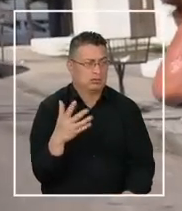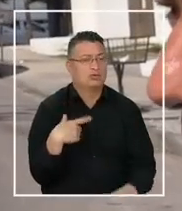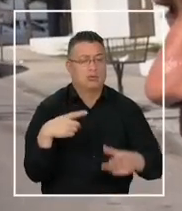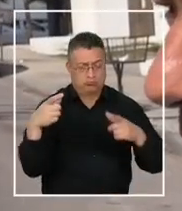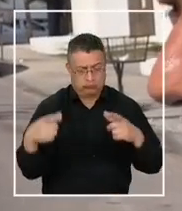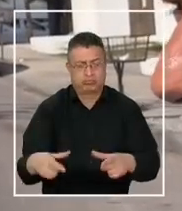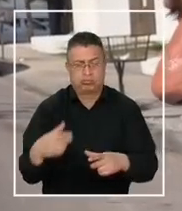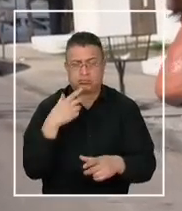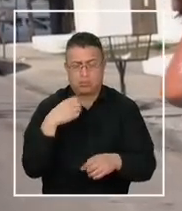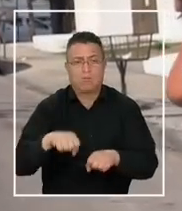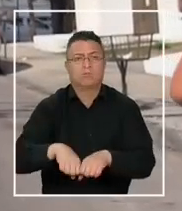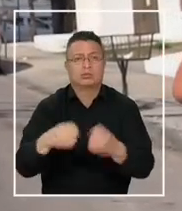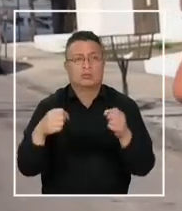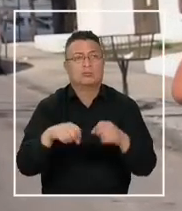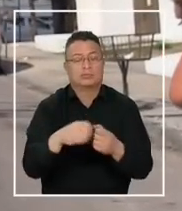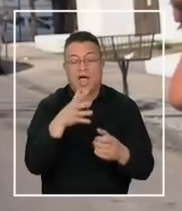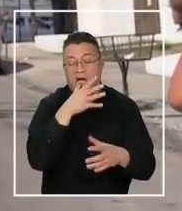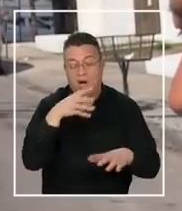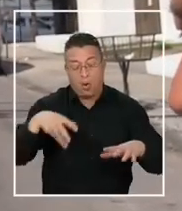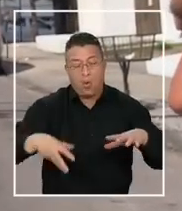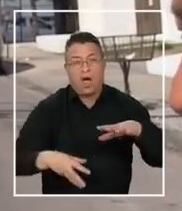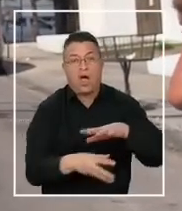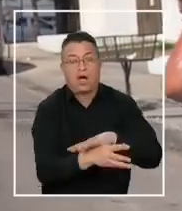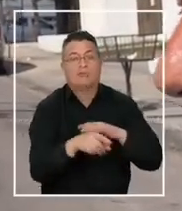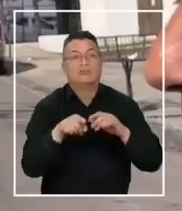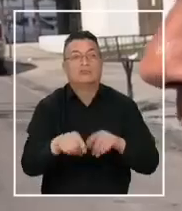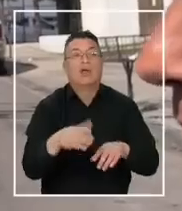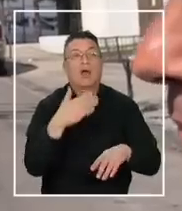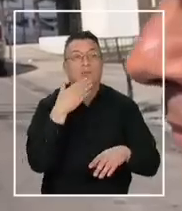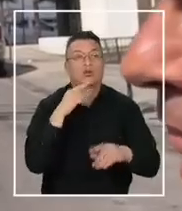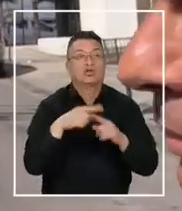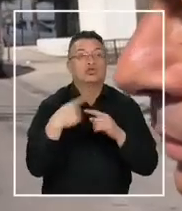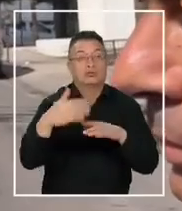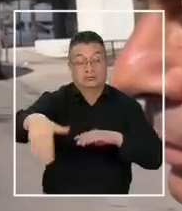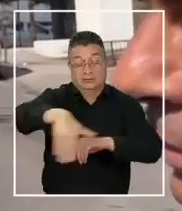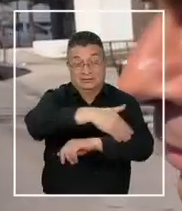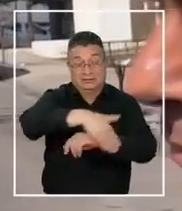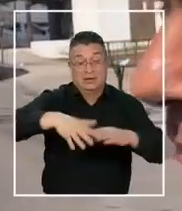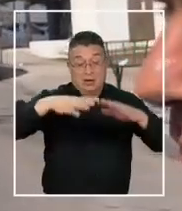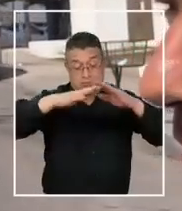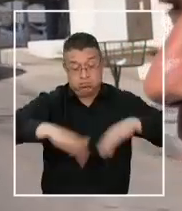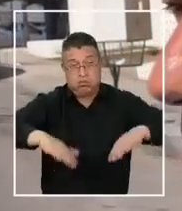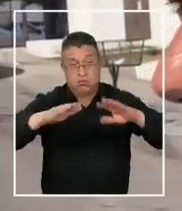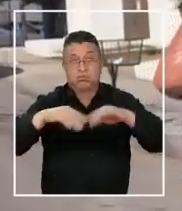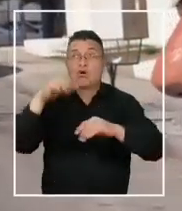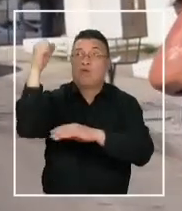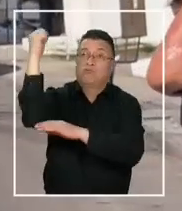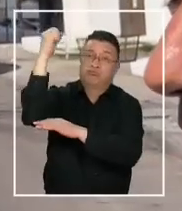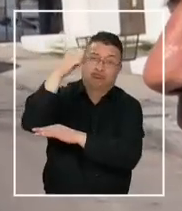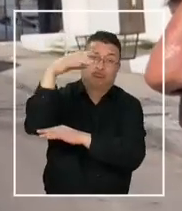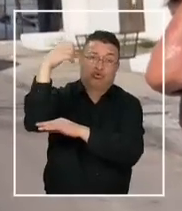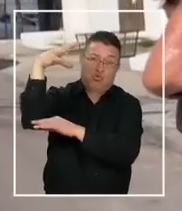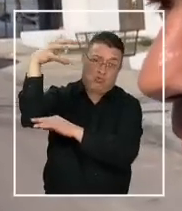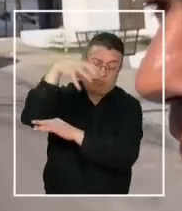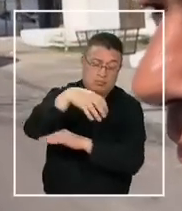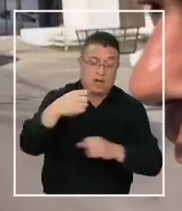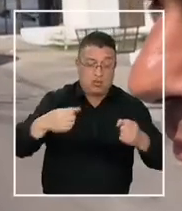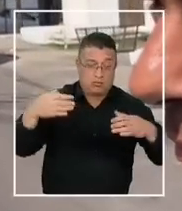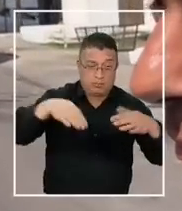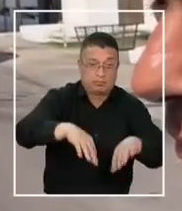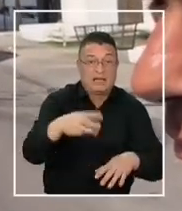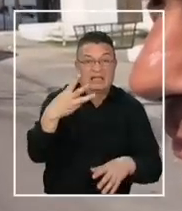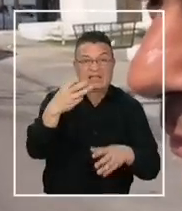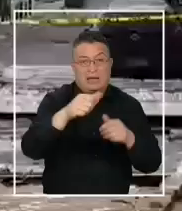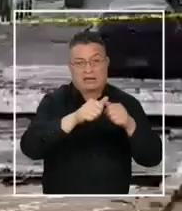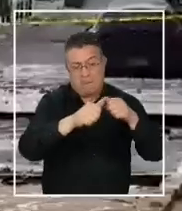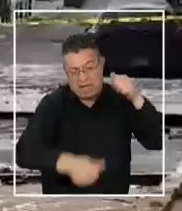socavones también por gusto de las matrices de agua de agua altiplano. Se cayó toda la avenida proyectada llevando postes, vehículos, más o menos unos 30